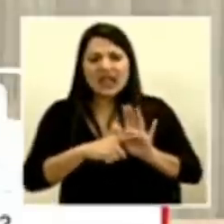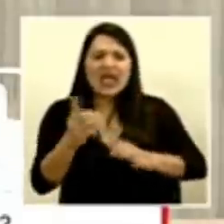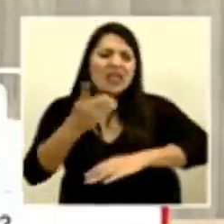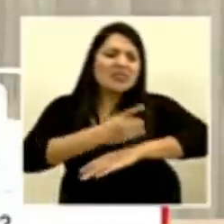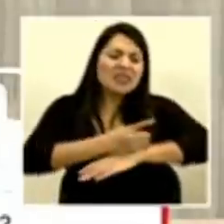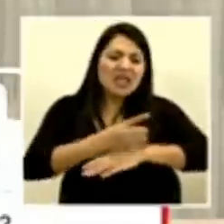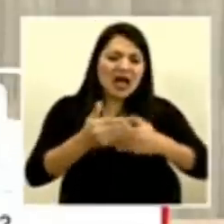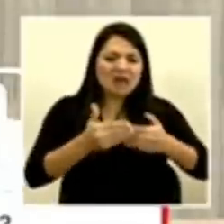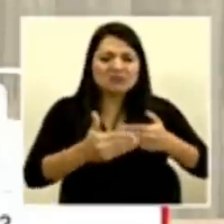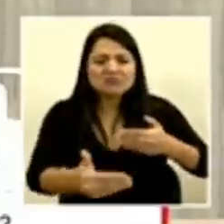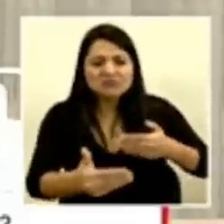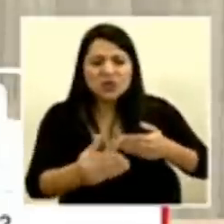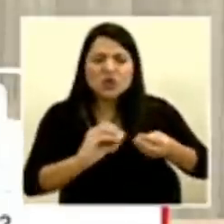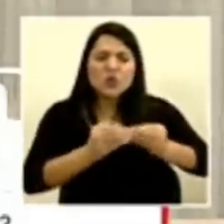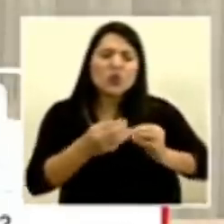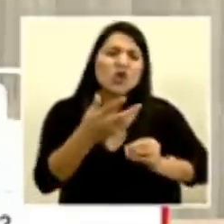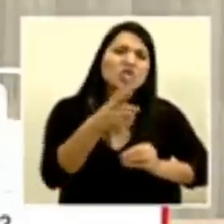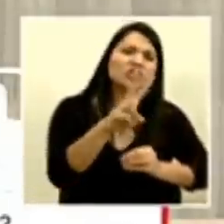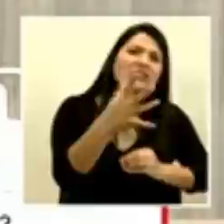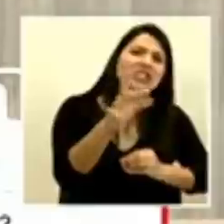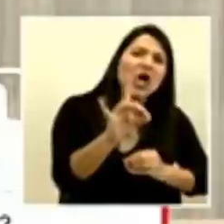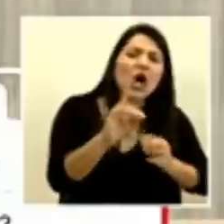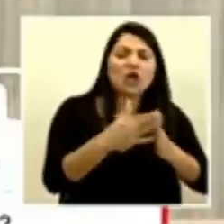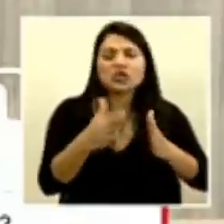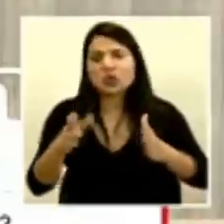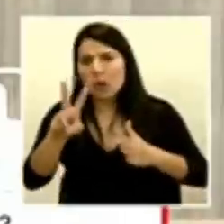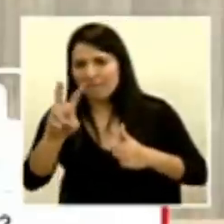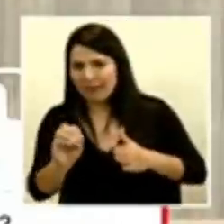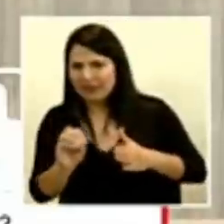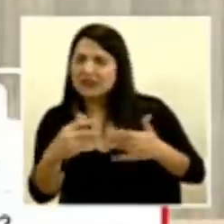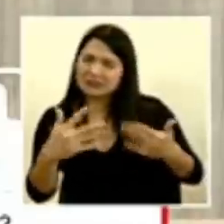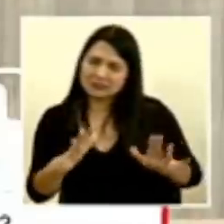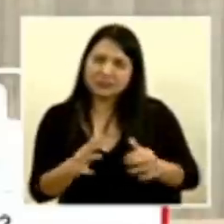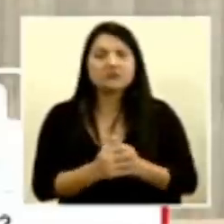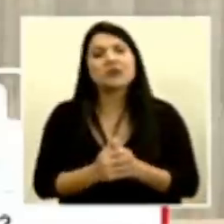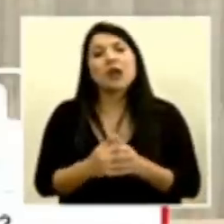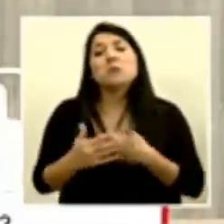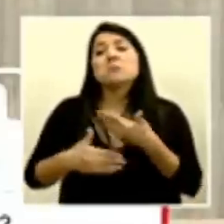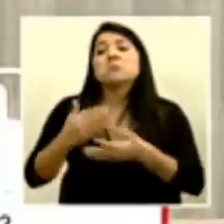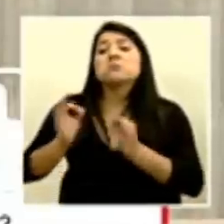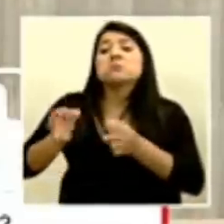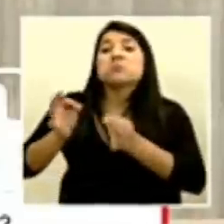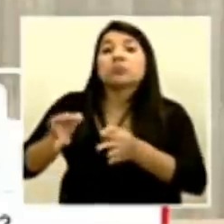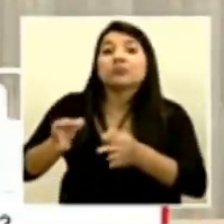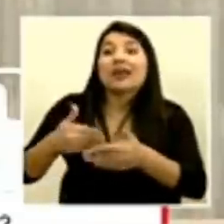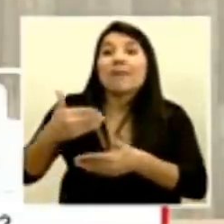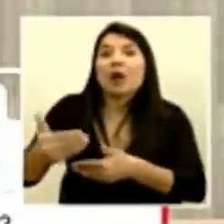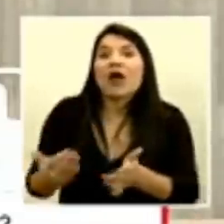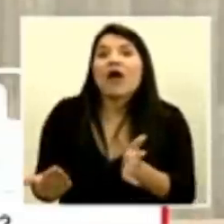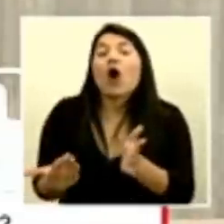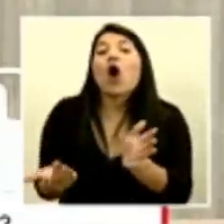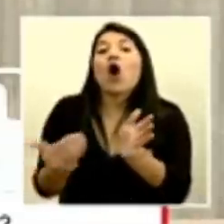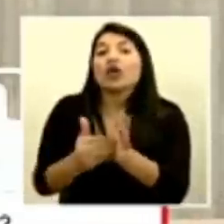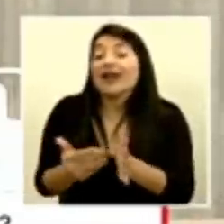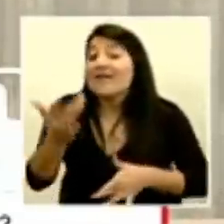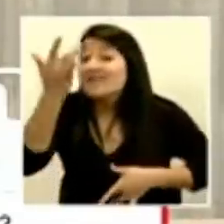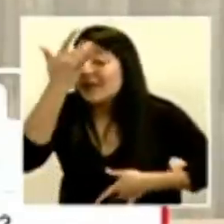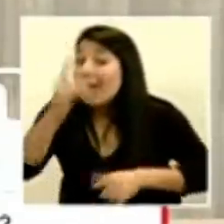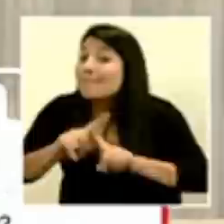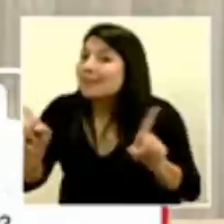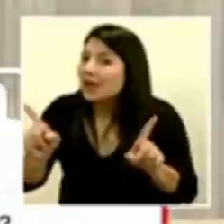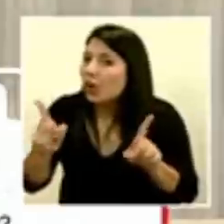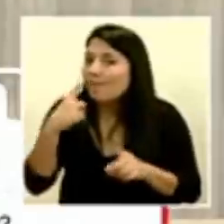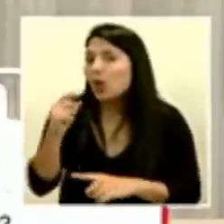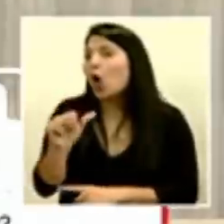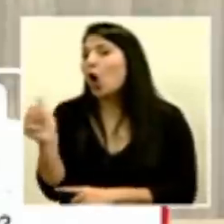un poquito después. Y pasado un tiempo puede también incluso tener una infección, pero por otro virus. Eso sí es muy factible, que puede ser que se